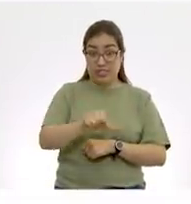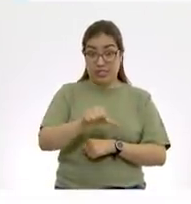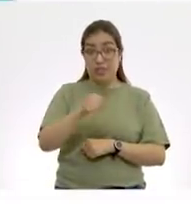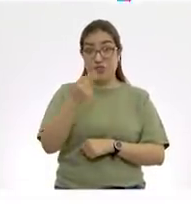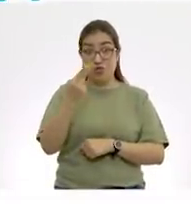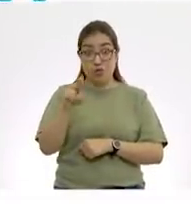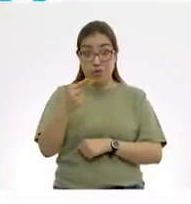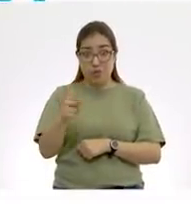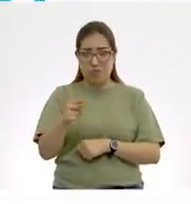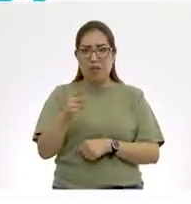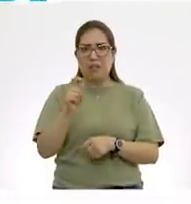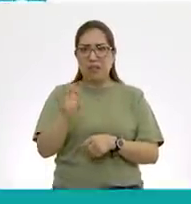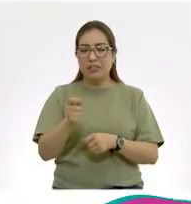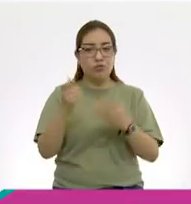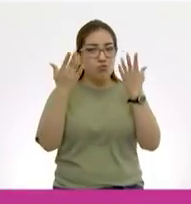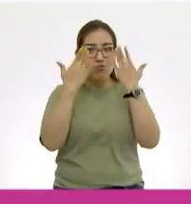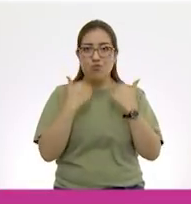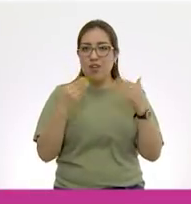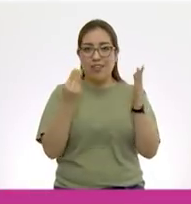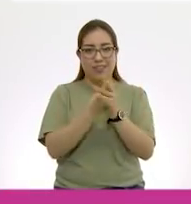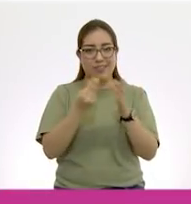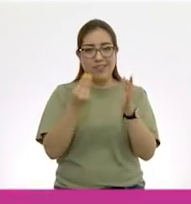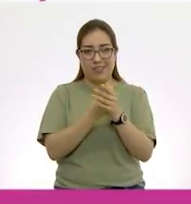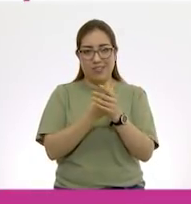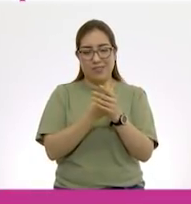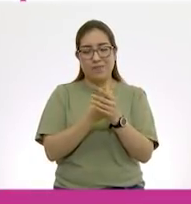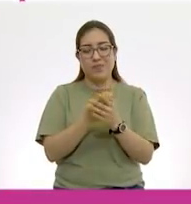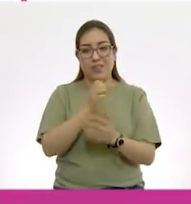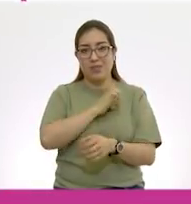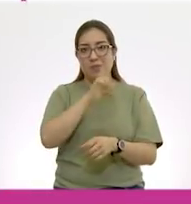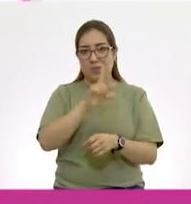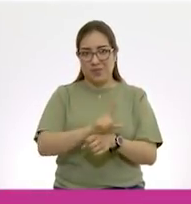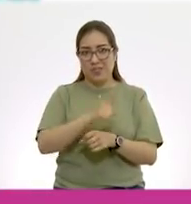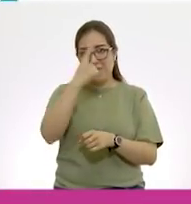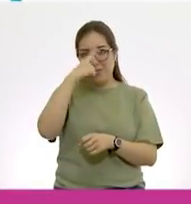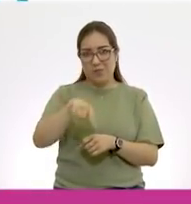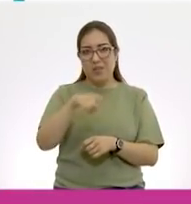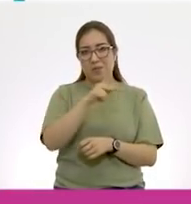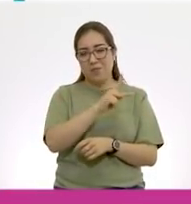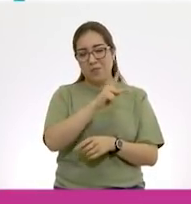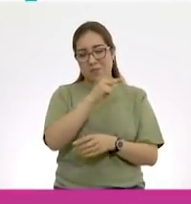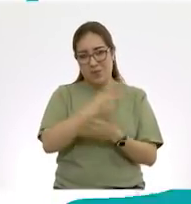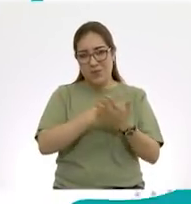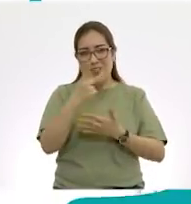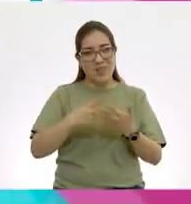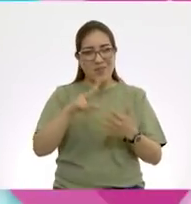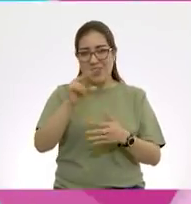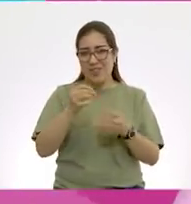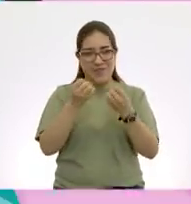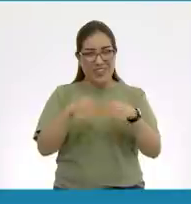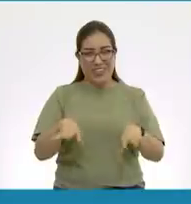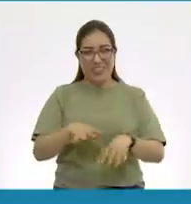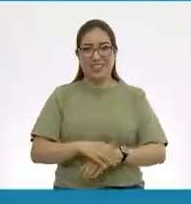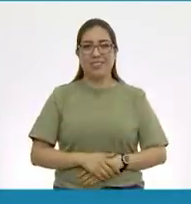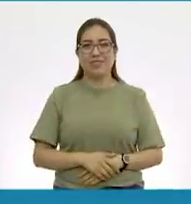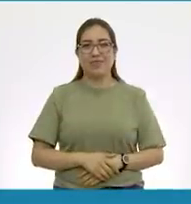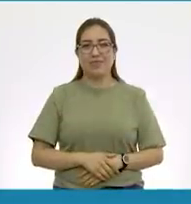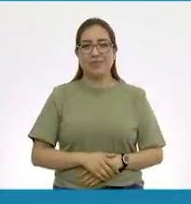y no habrá clases, sino una programación de entretenimiento. ¡No te la pierdas! ¡No te